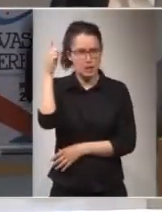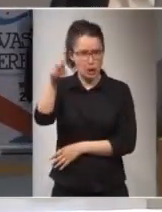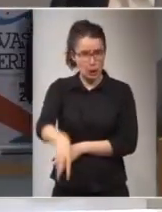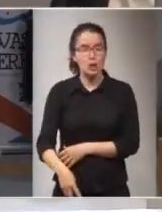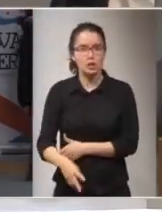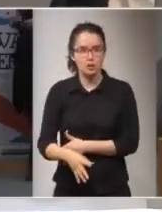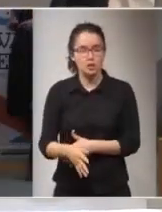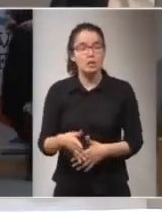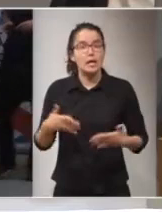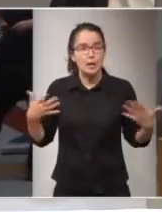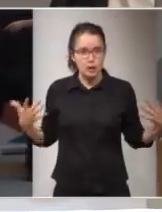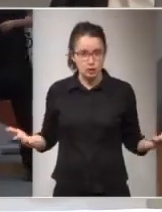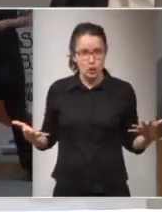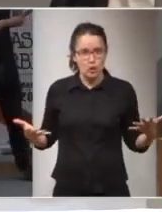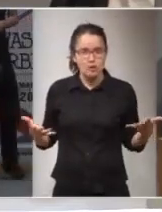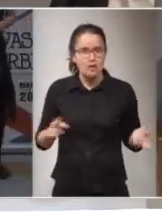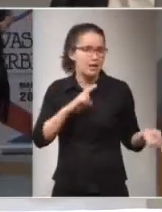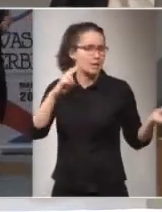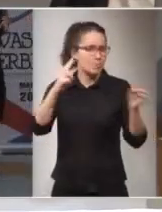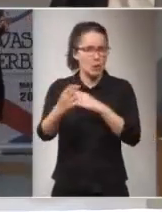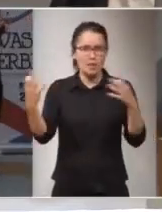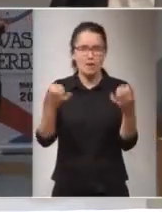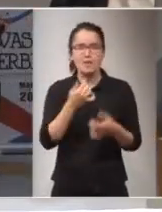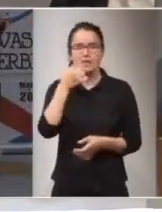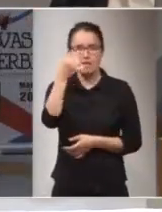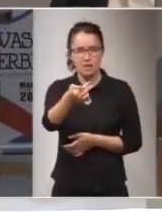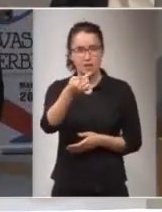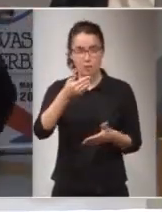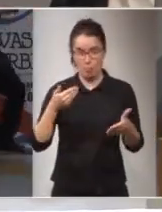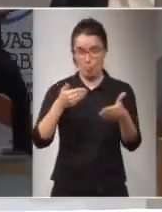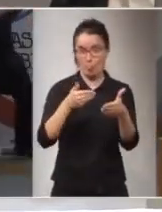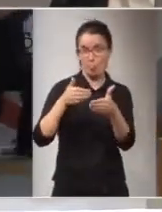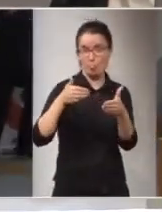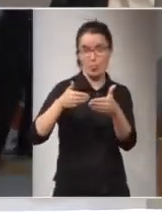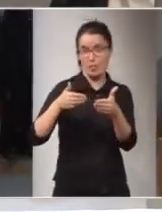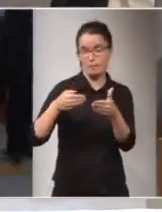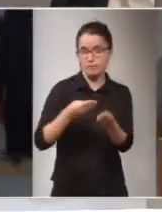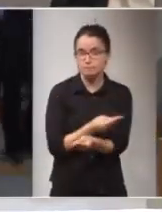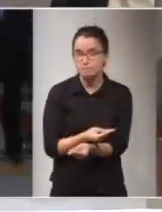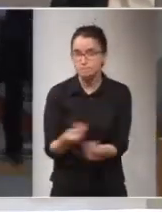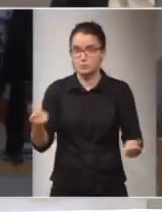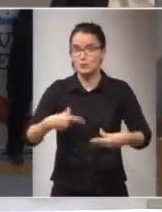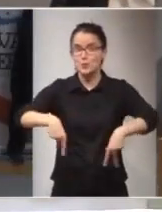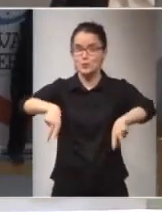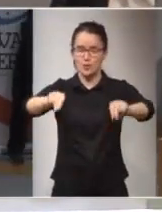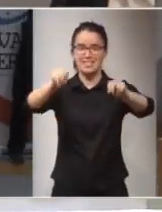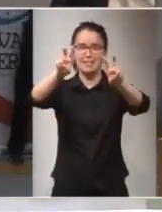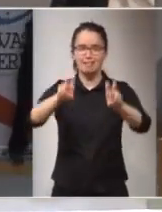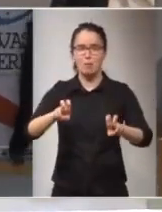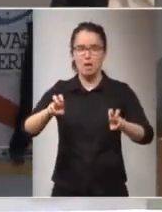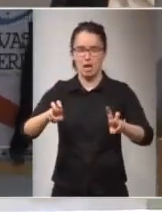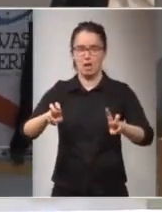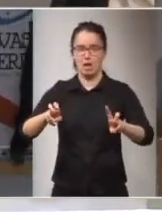por lo tanto dar una respuesta decir que dentro de poco se va a acabar el tema de